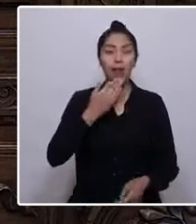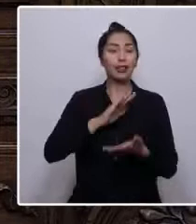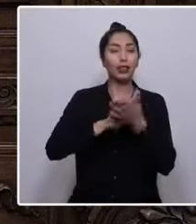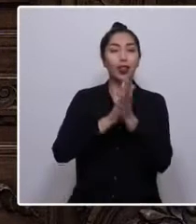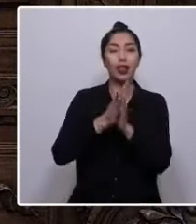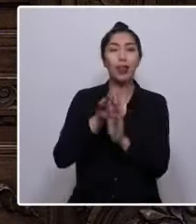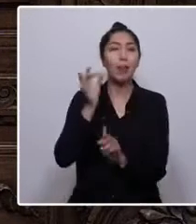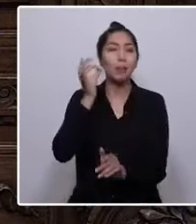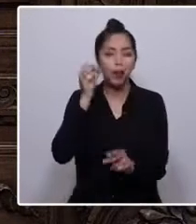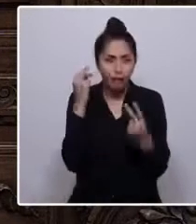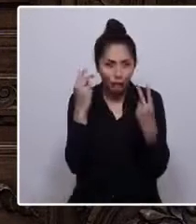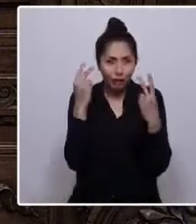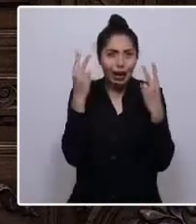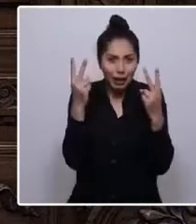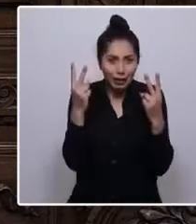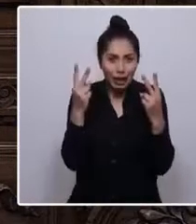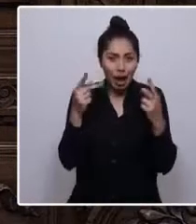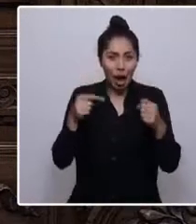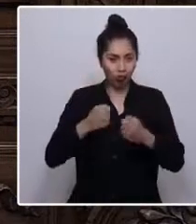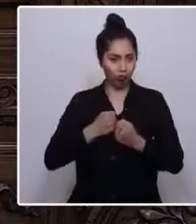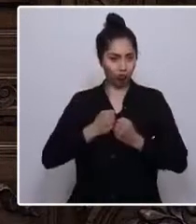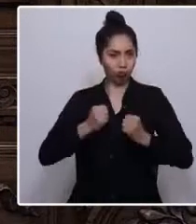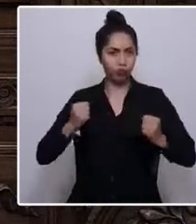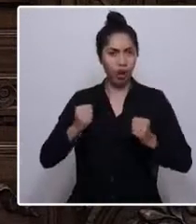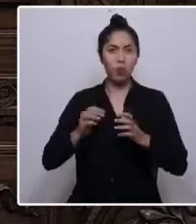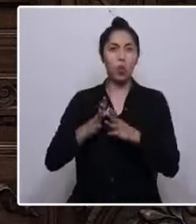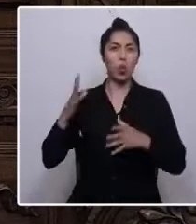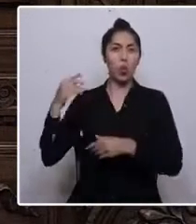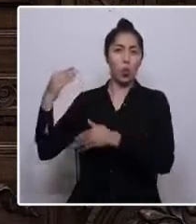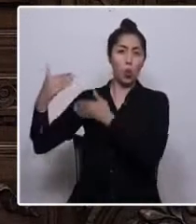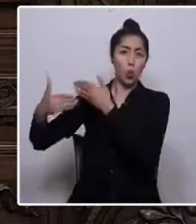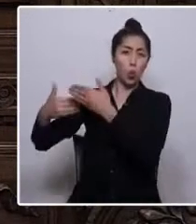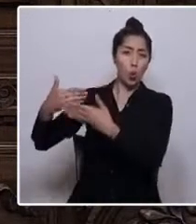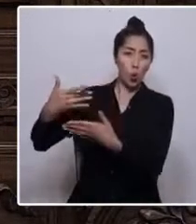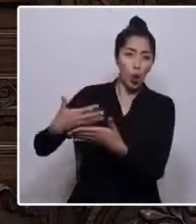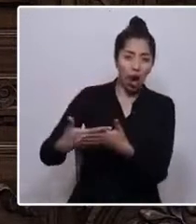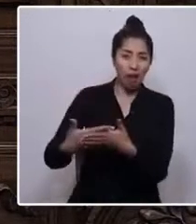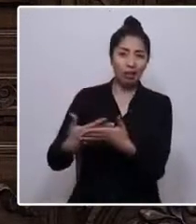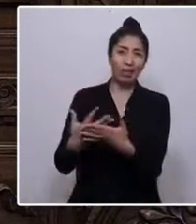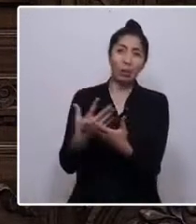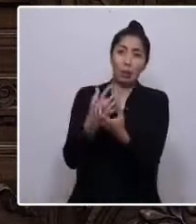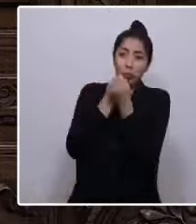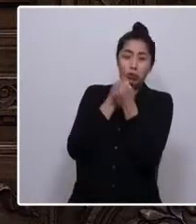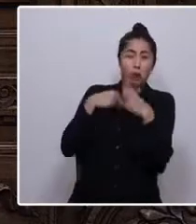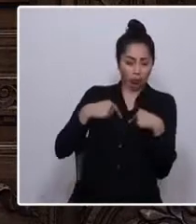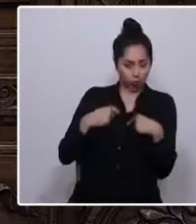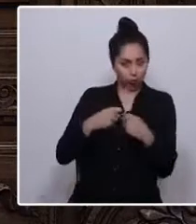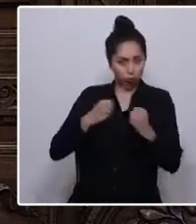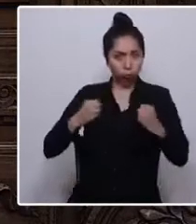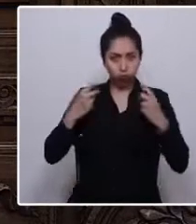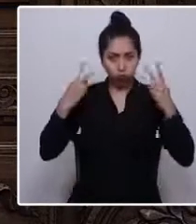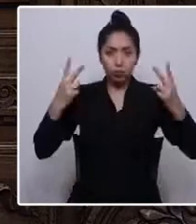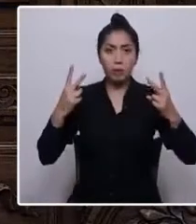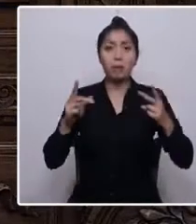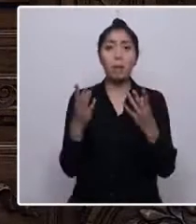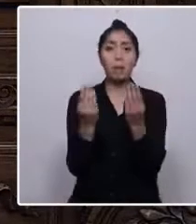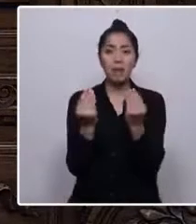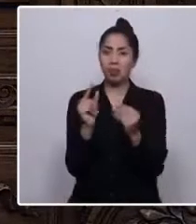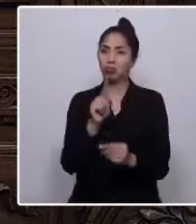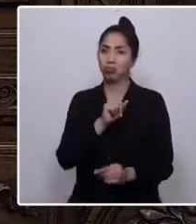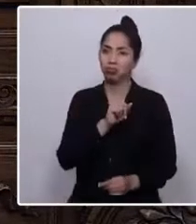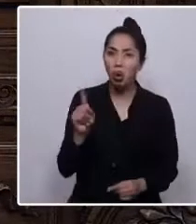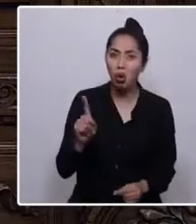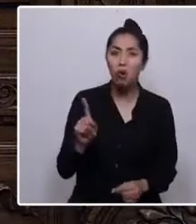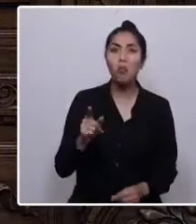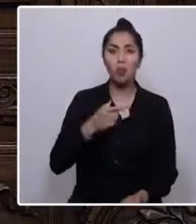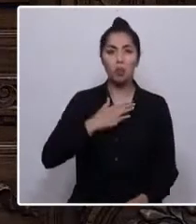deconstruyendo siglos de dominación y opresión patriarcal, a las que no temen enfrentar el que dirán, a las que no ponen la otra mejilla, a las